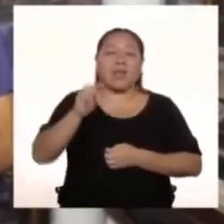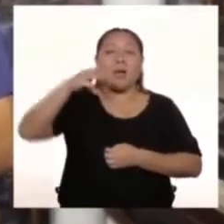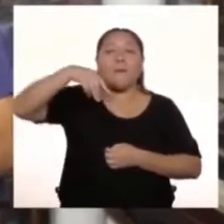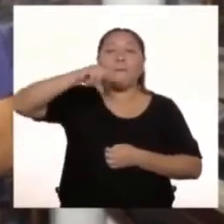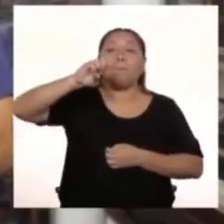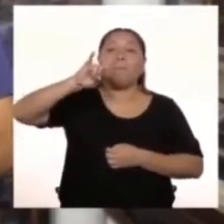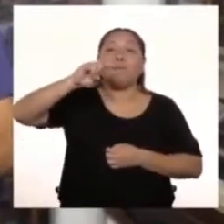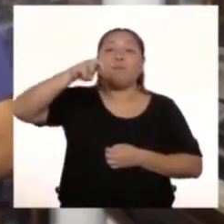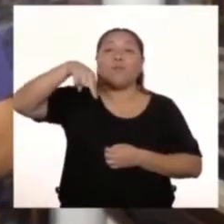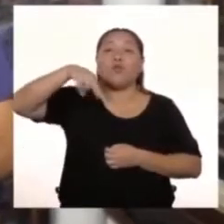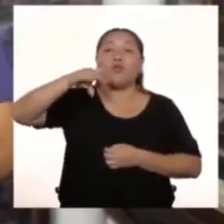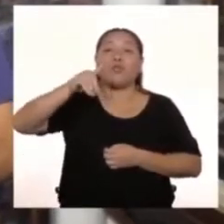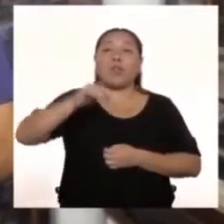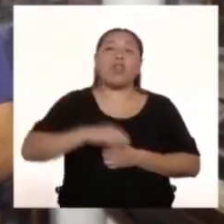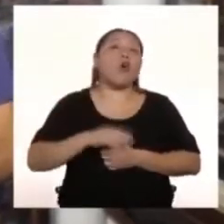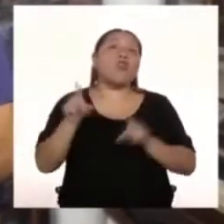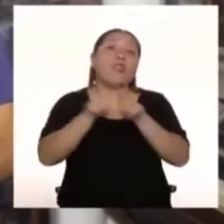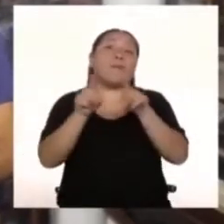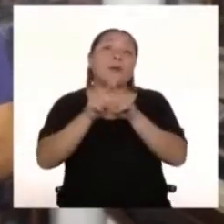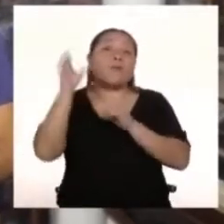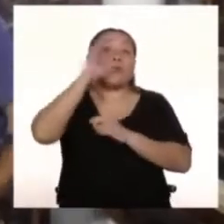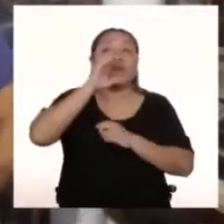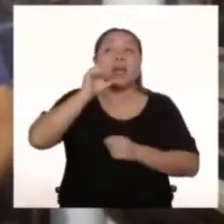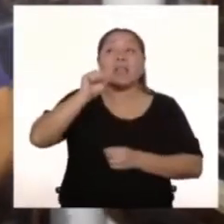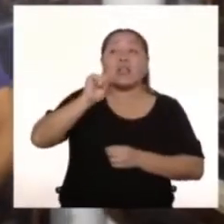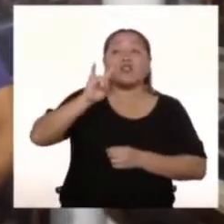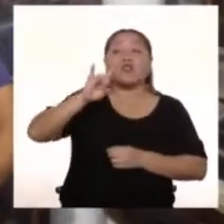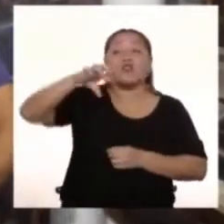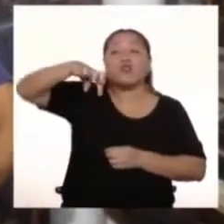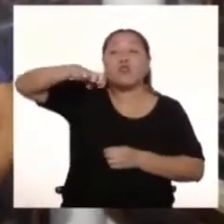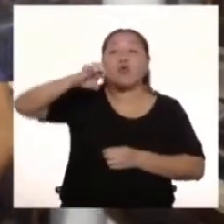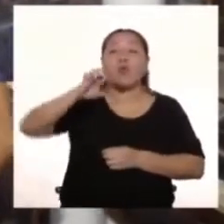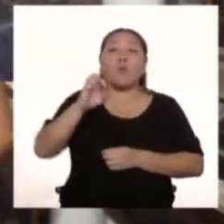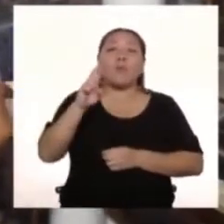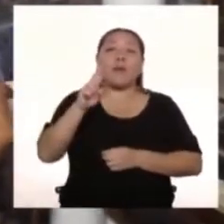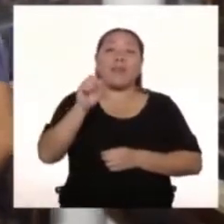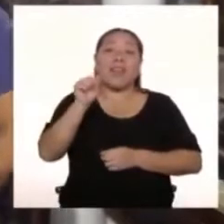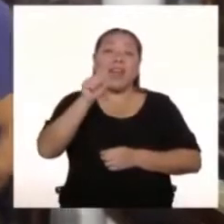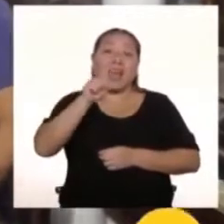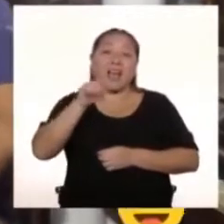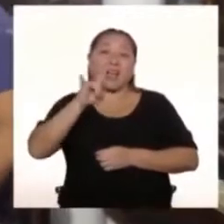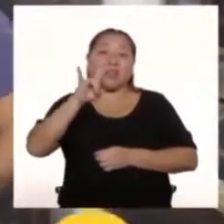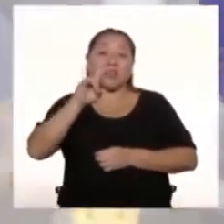simplemente a buscar Superazul Todo junto Gracias Guillermo por la entrevista